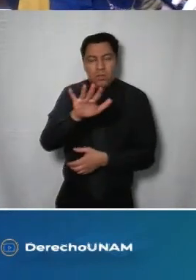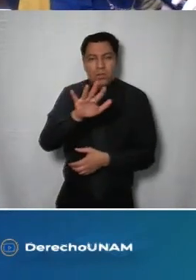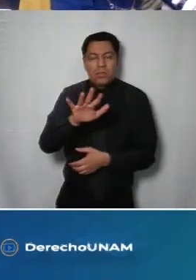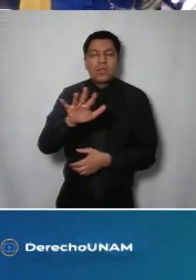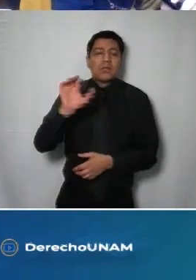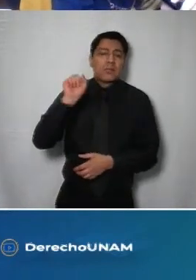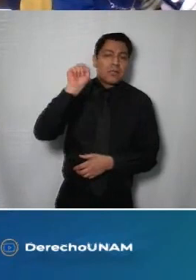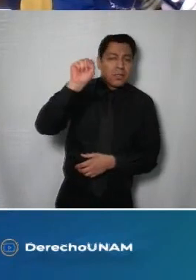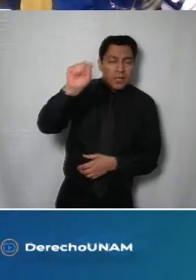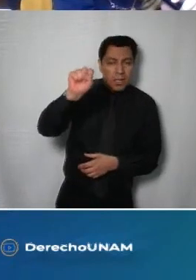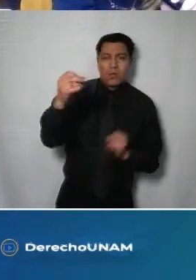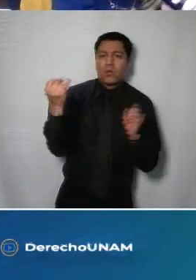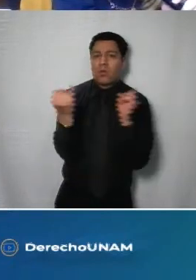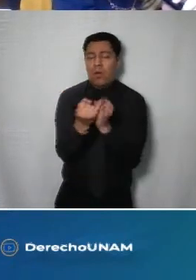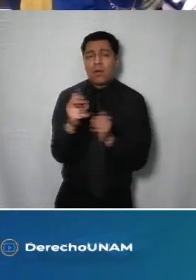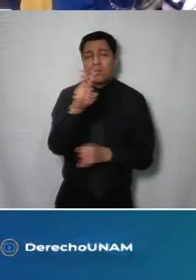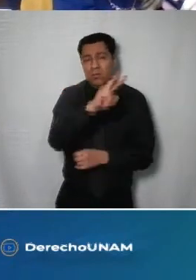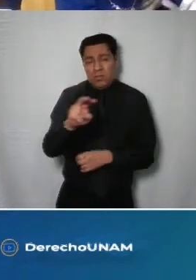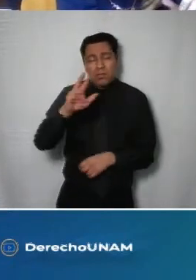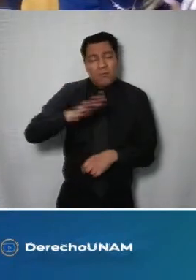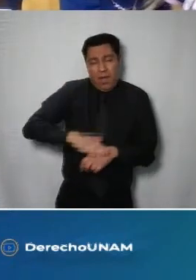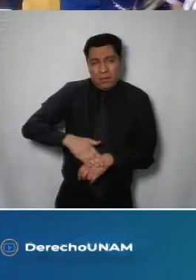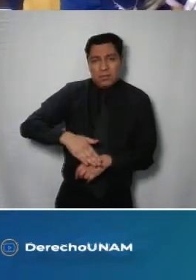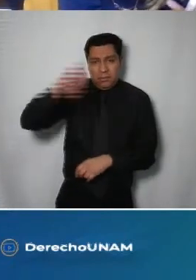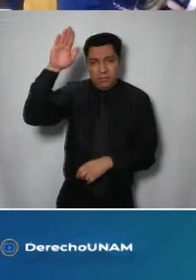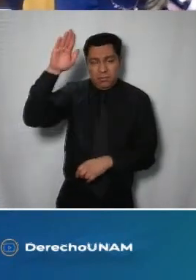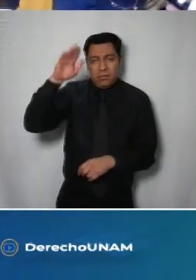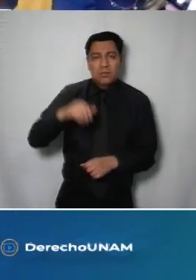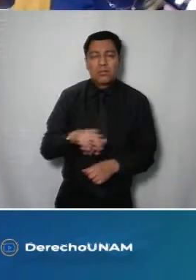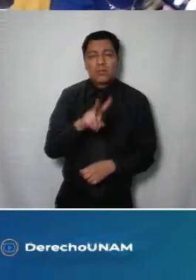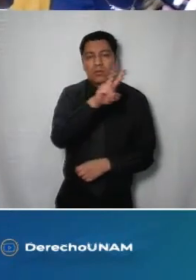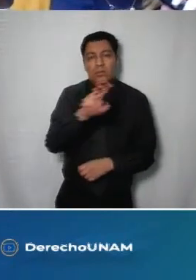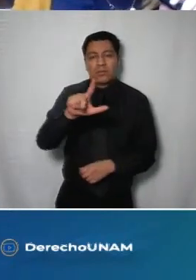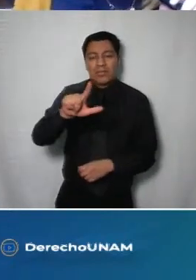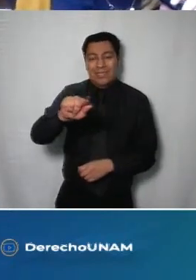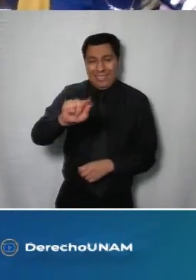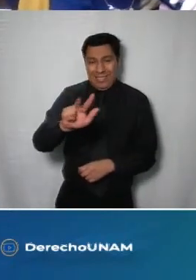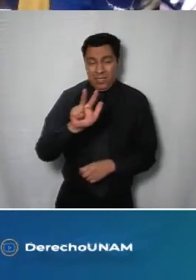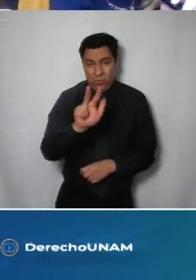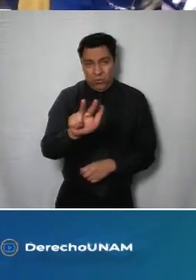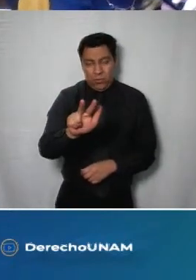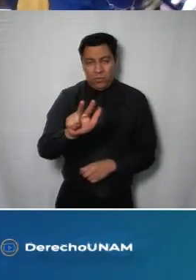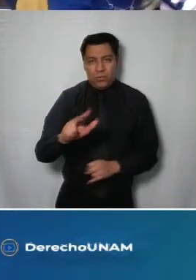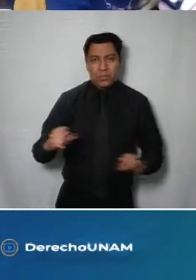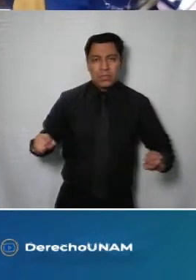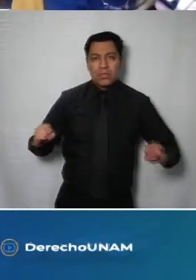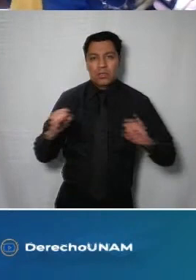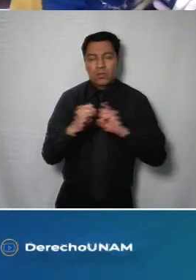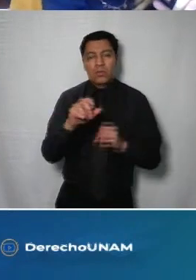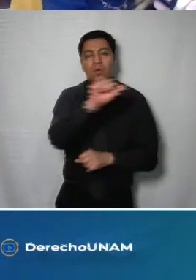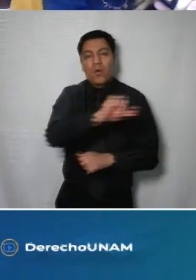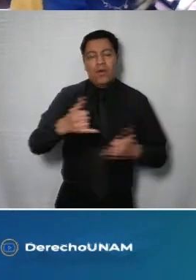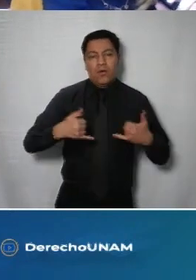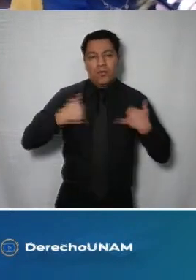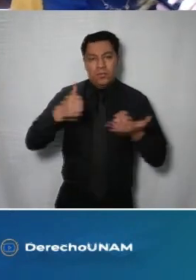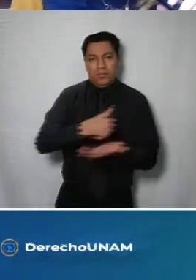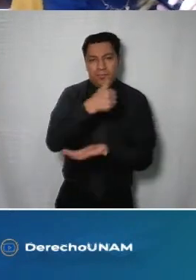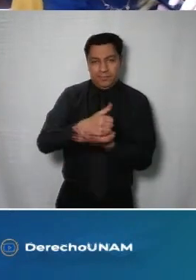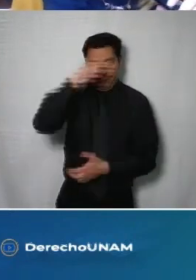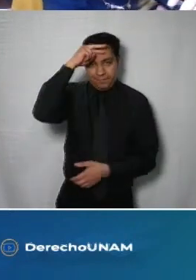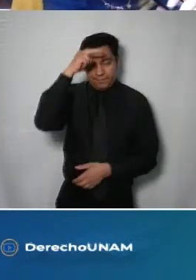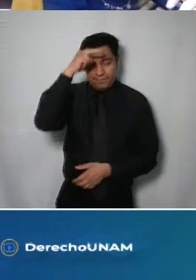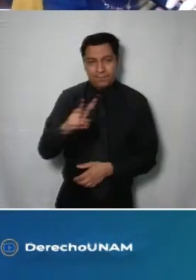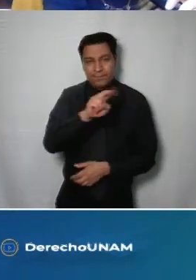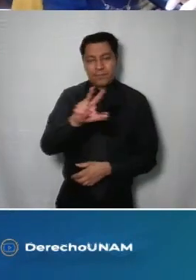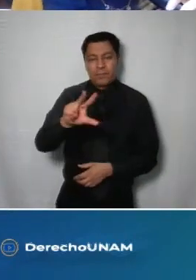Democrático de los Trabajadores de la Procuraduría Social del Distrito Federal 278 del Instituto de la Juventud de la Ciudad de